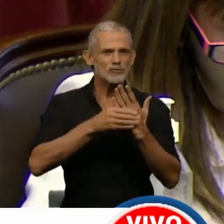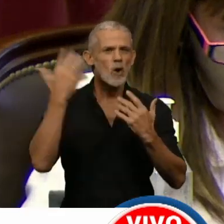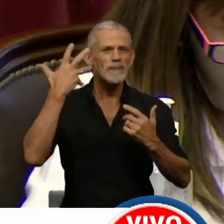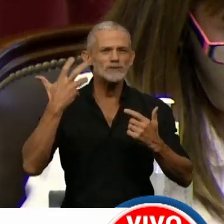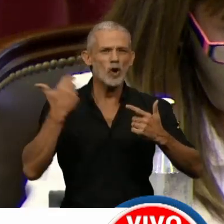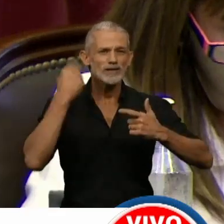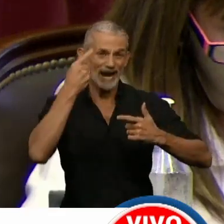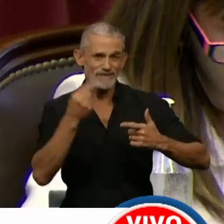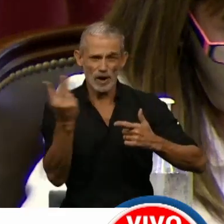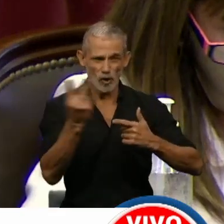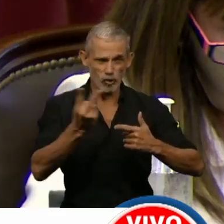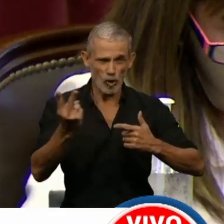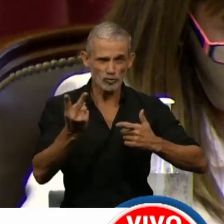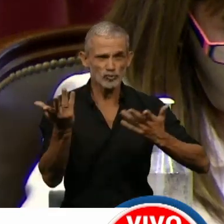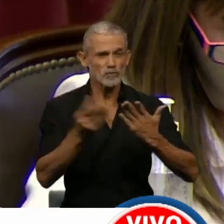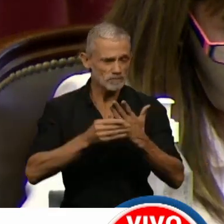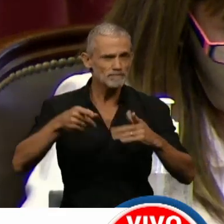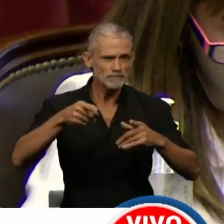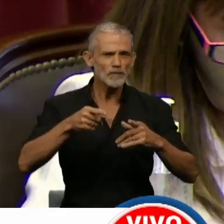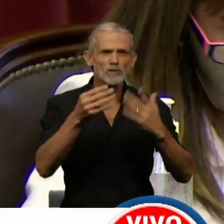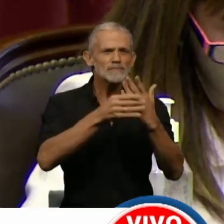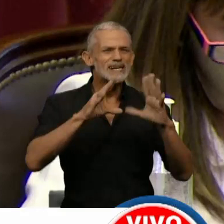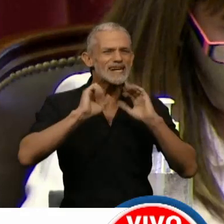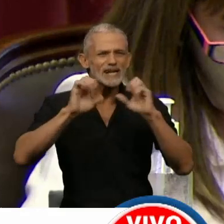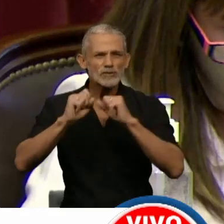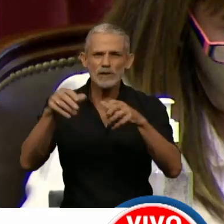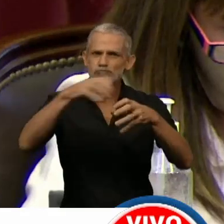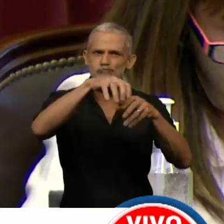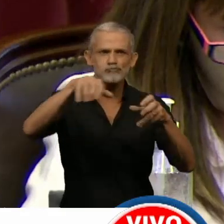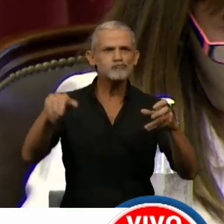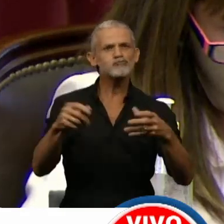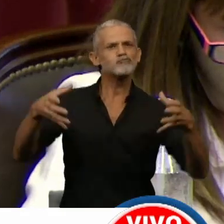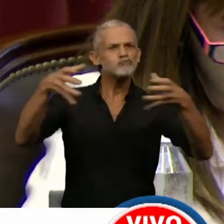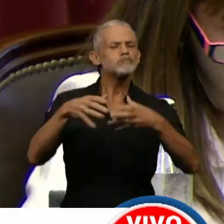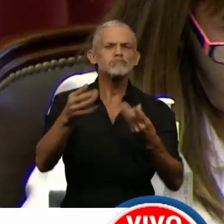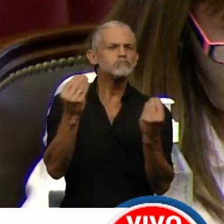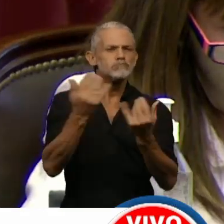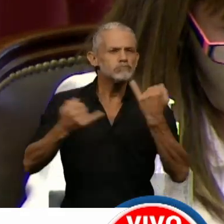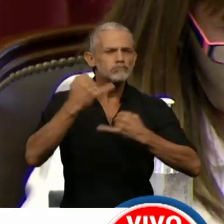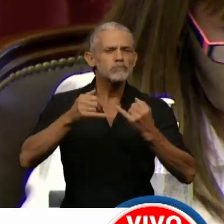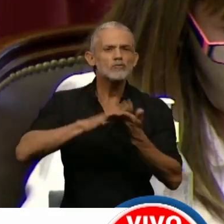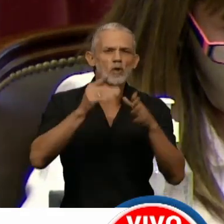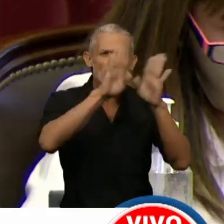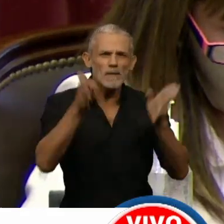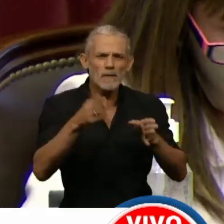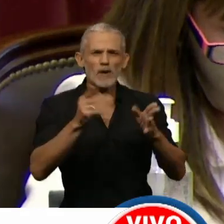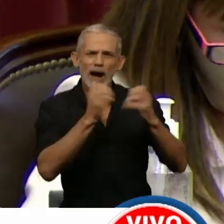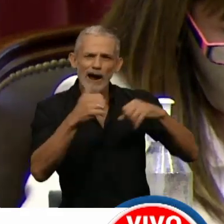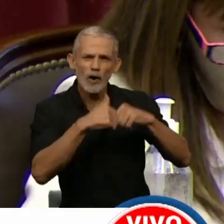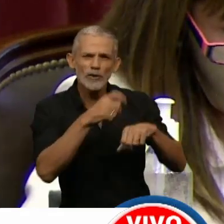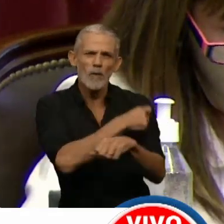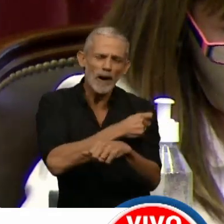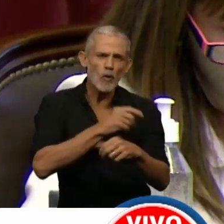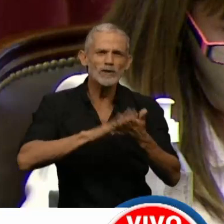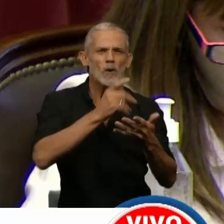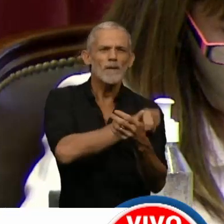Carla Bisotti, acompañada de todos los secretarios de Estado de la cartera de salud sobre la existencia de los vacunatorios clandestinos,